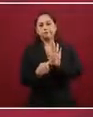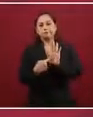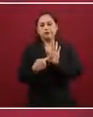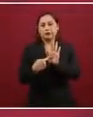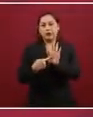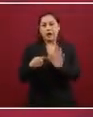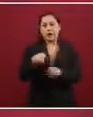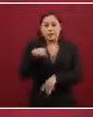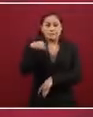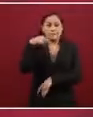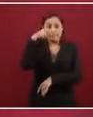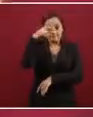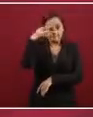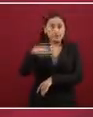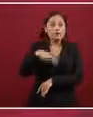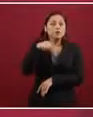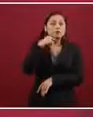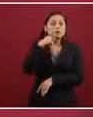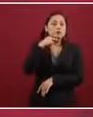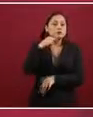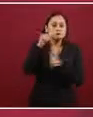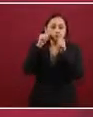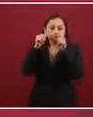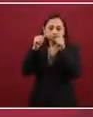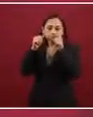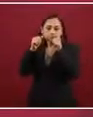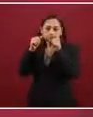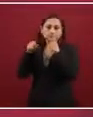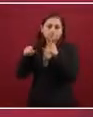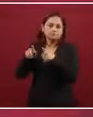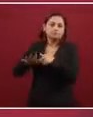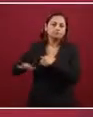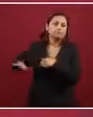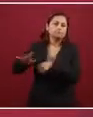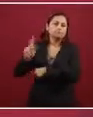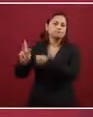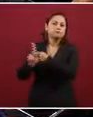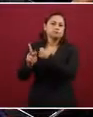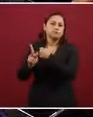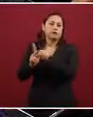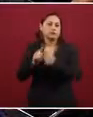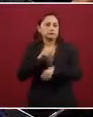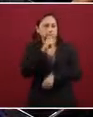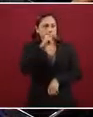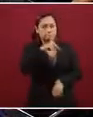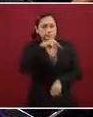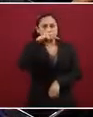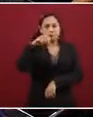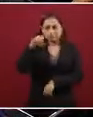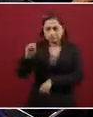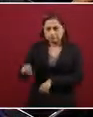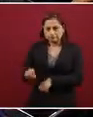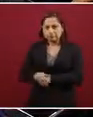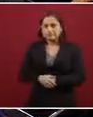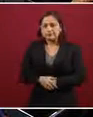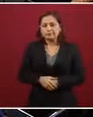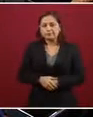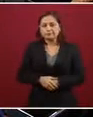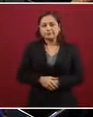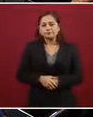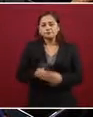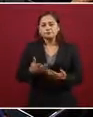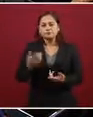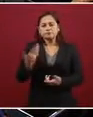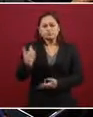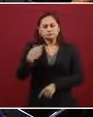números, también es importante que haya un apoyo inmediato en esos países y en el sur de México también. Pero justo usted decía que se necesita